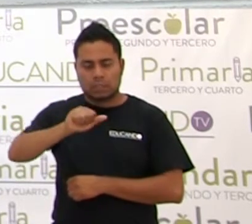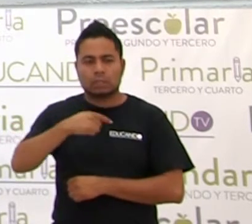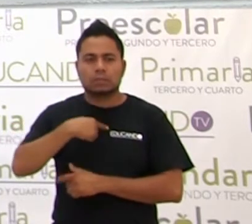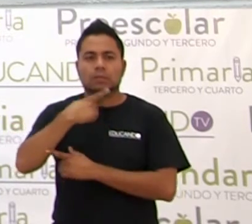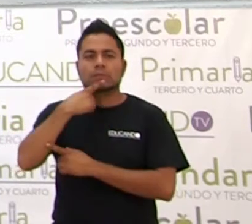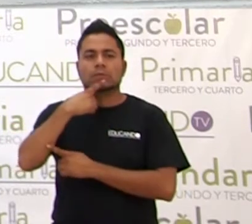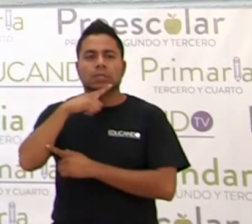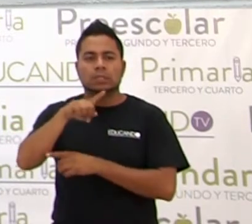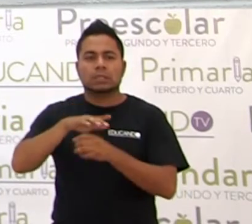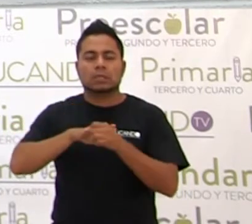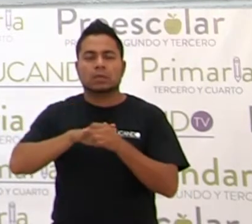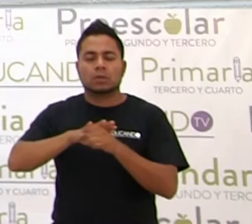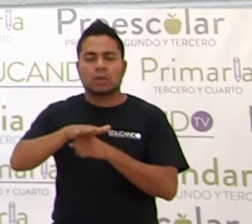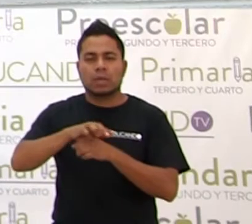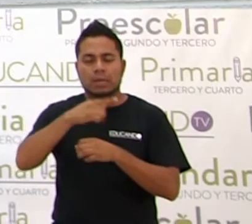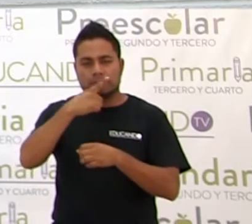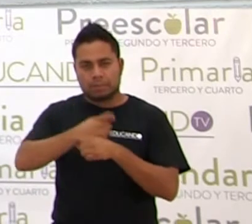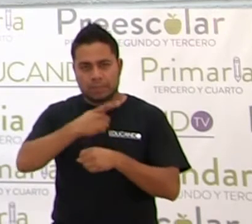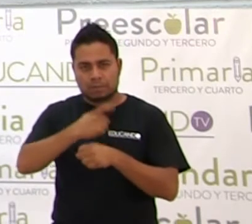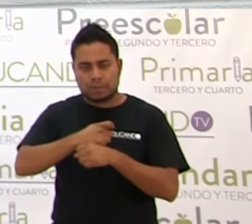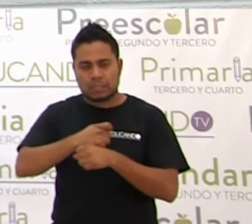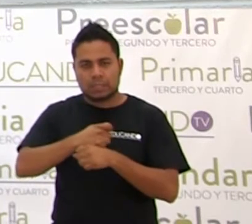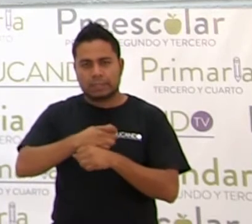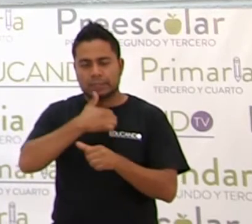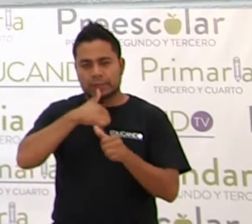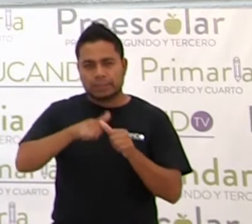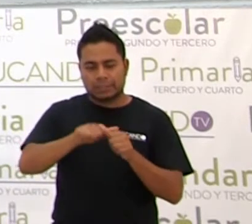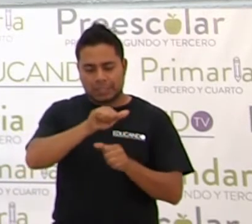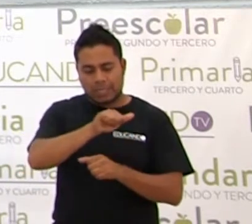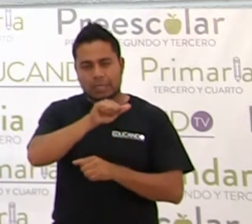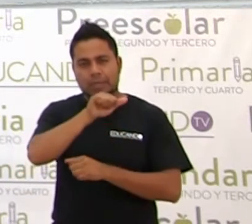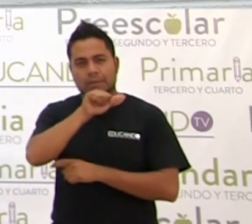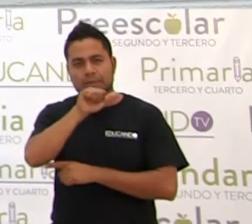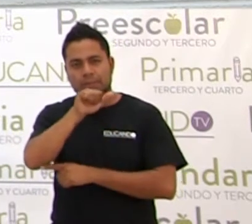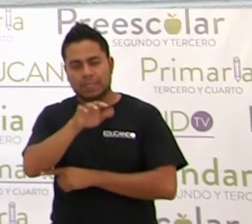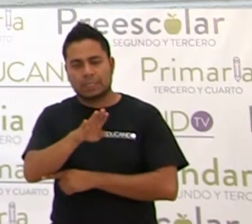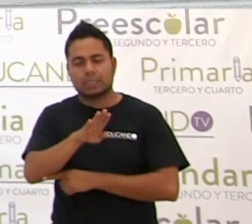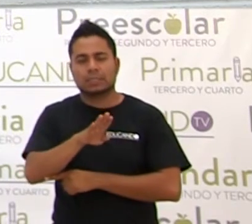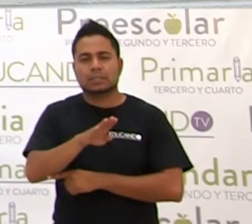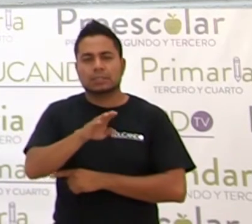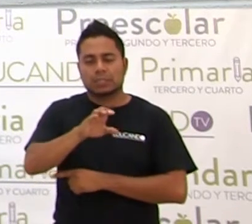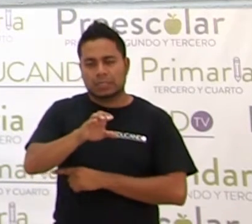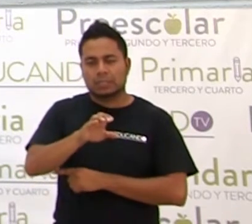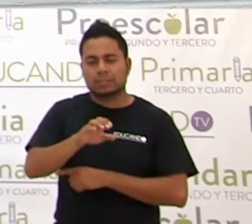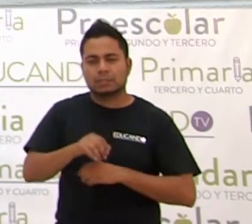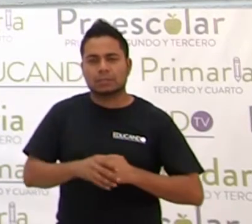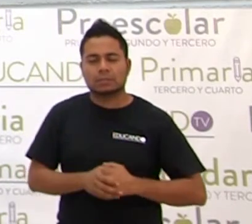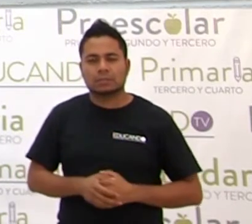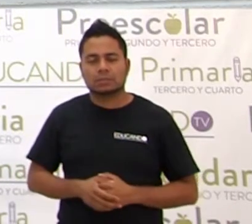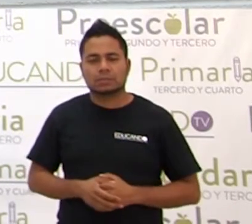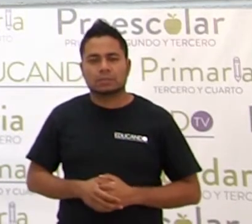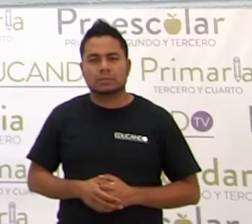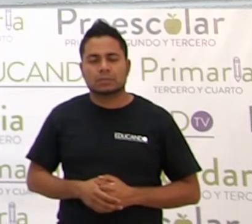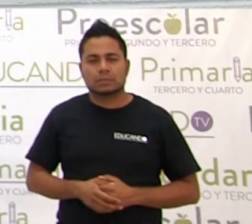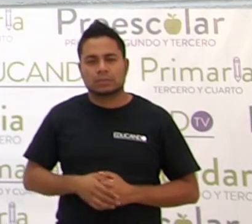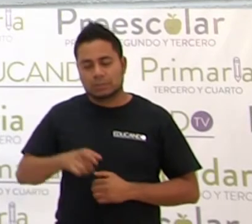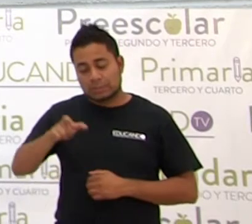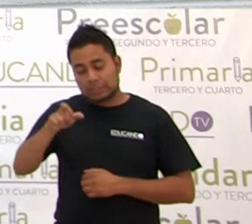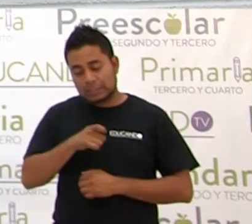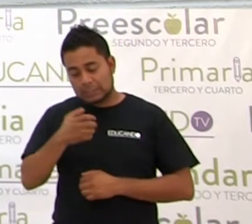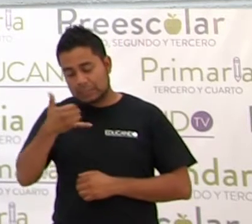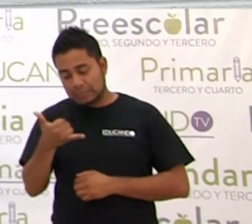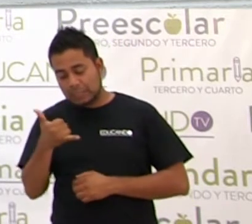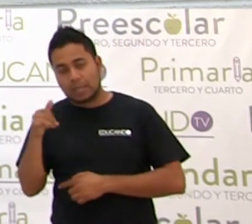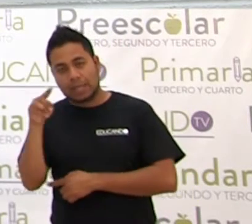son las primeras letras del abecedario. A, B, C, X, Y,